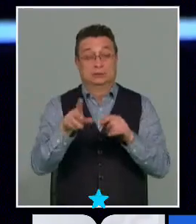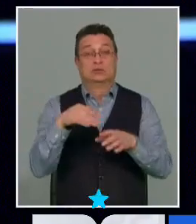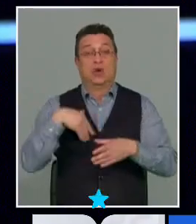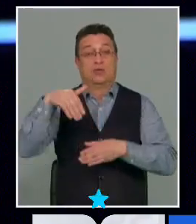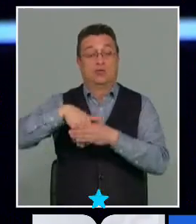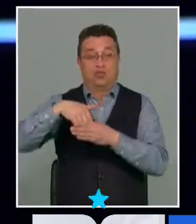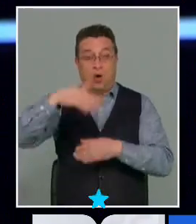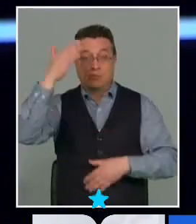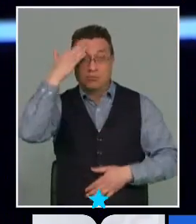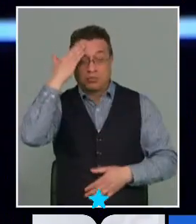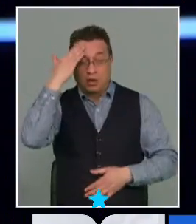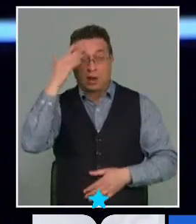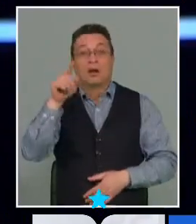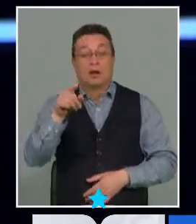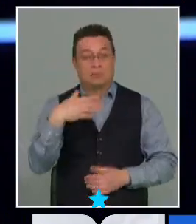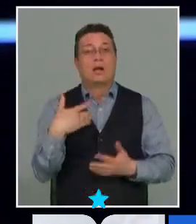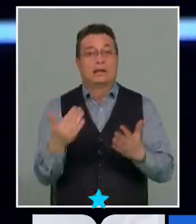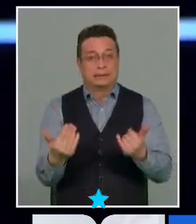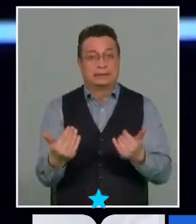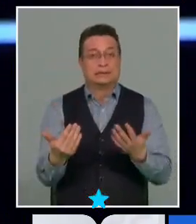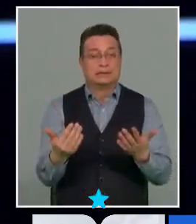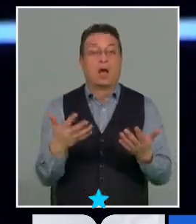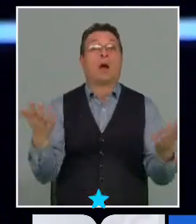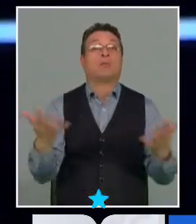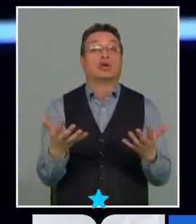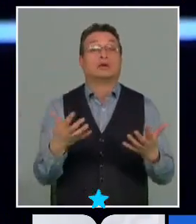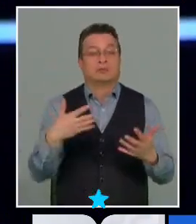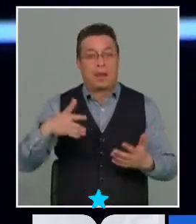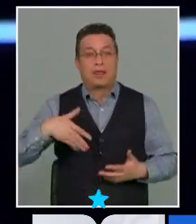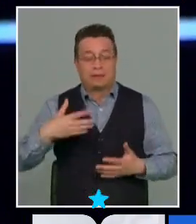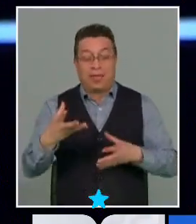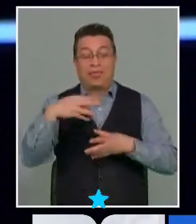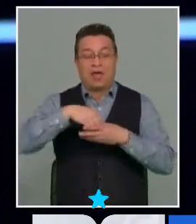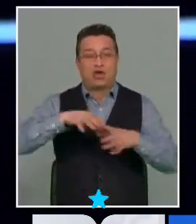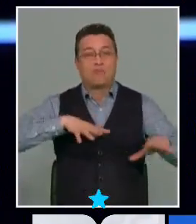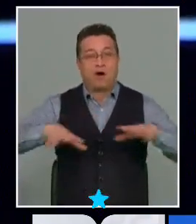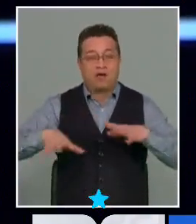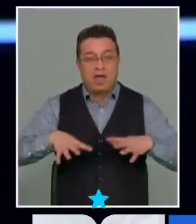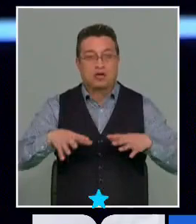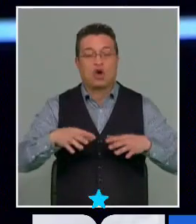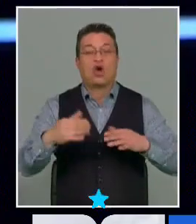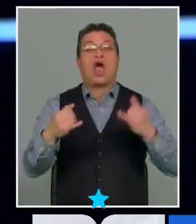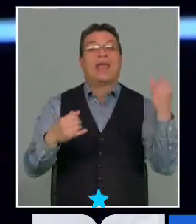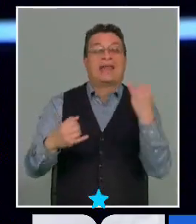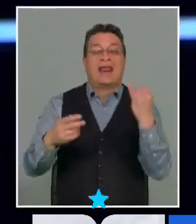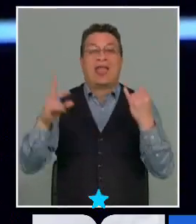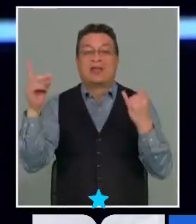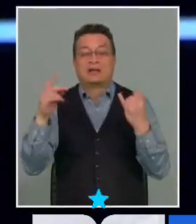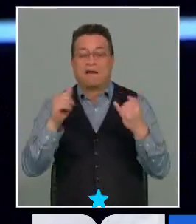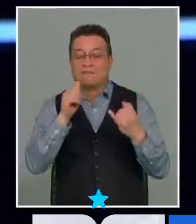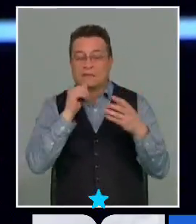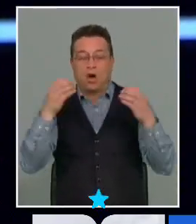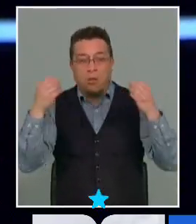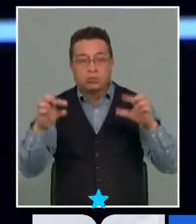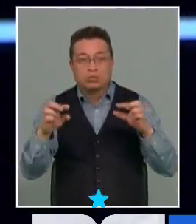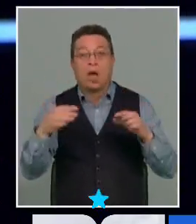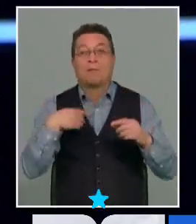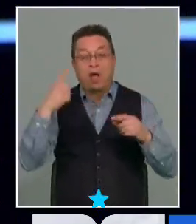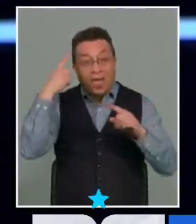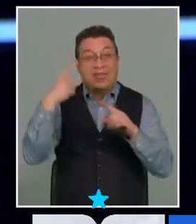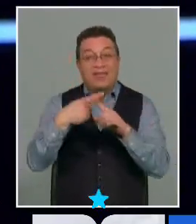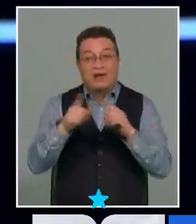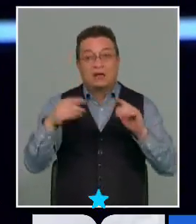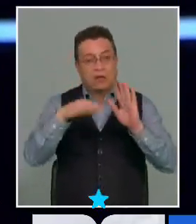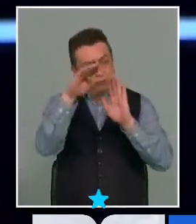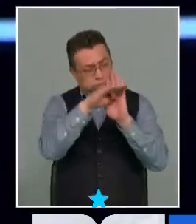elección popular porque creemos que es necesario porque lamentablemente dentro de los movimientos dentro de los partidos de izquierda a derecha no hemos tenido la oportunidad pero es diferente a tenerlo en toda